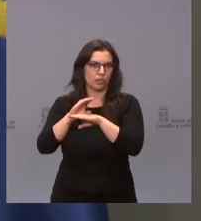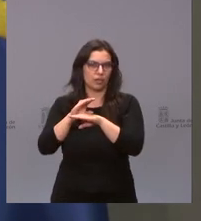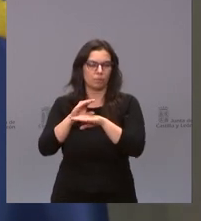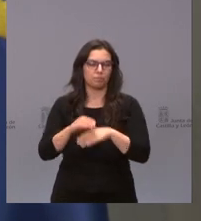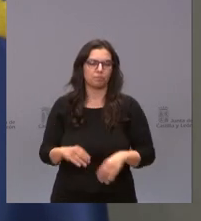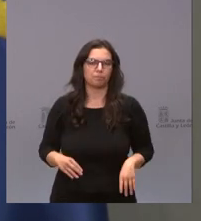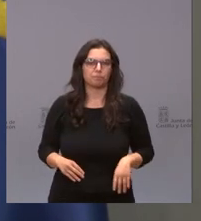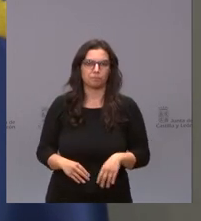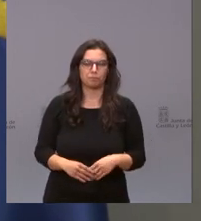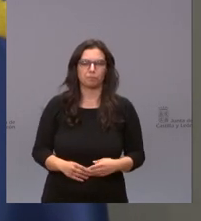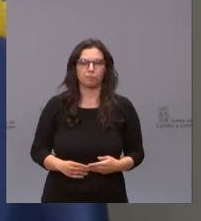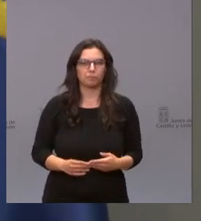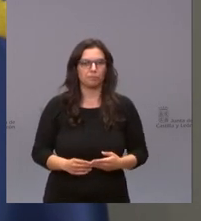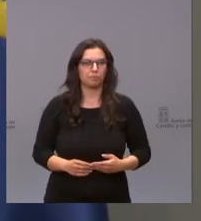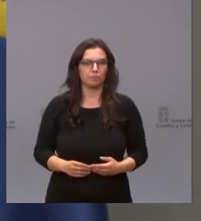este caso.